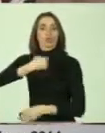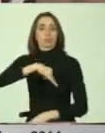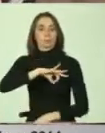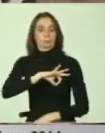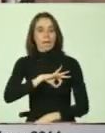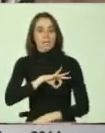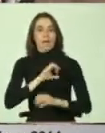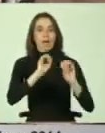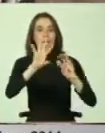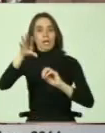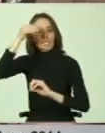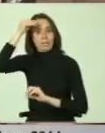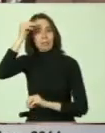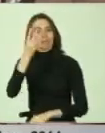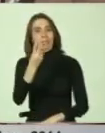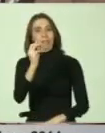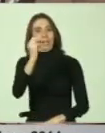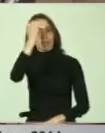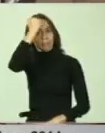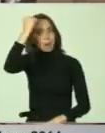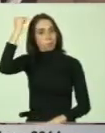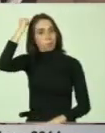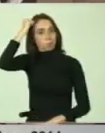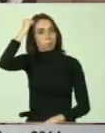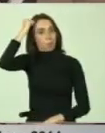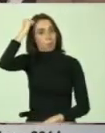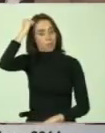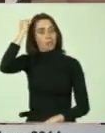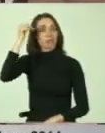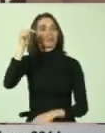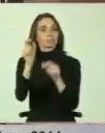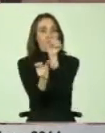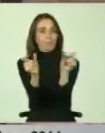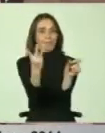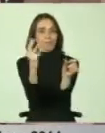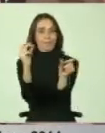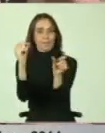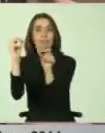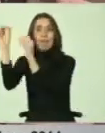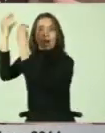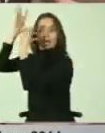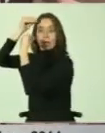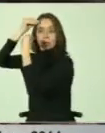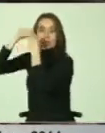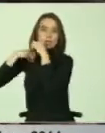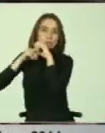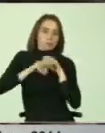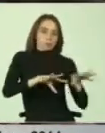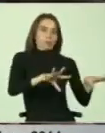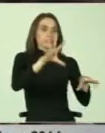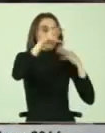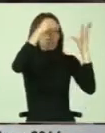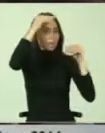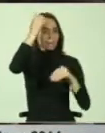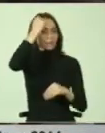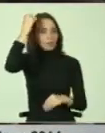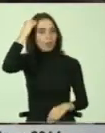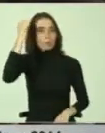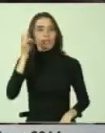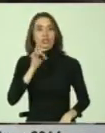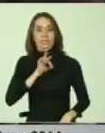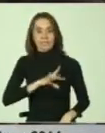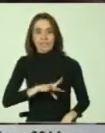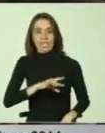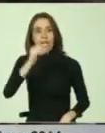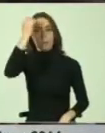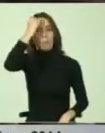consistente en capacitar a estos 30 bomberos y que estos 30 bomberos pues tengamos la capacidad de seguir capacitando bomberos no solamente en Chile sino que